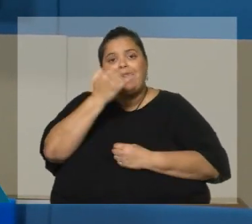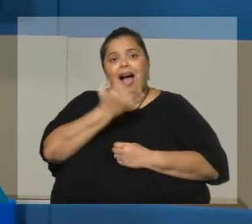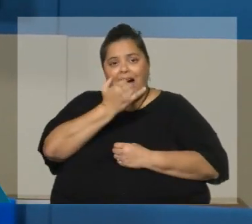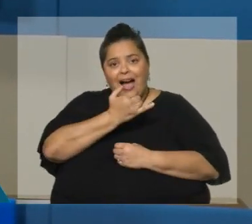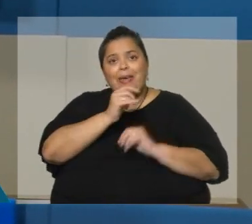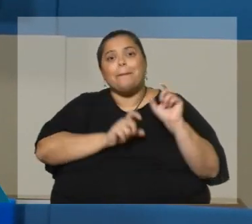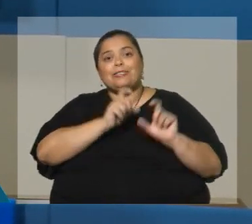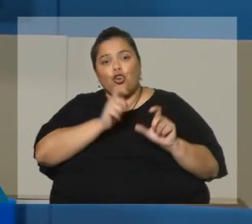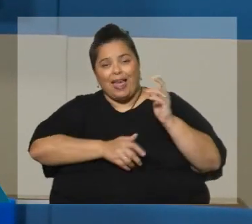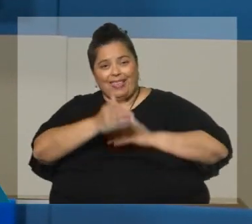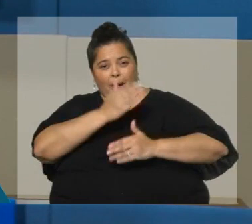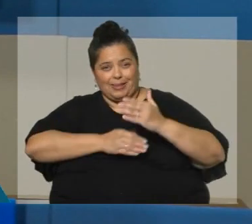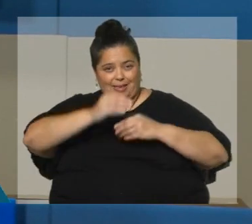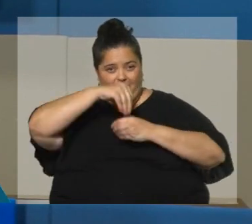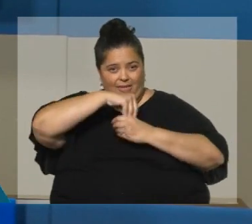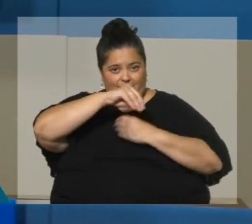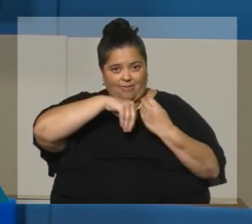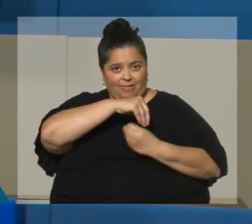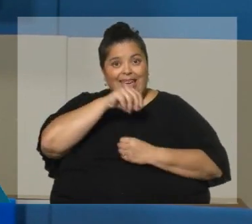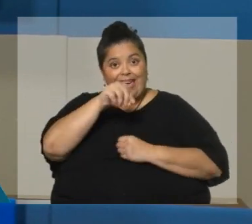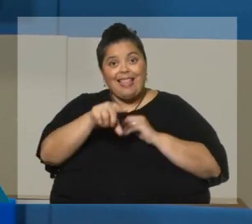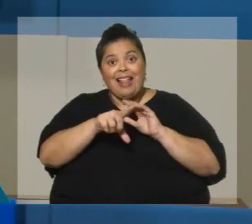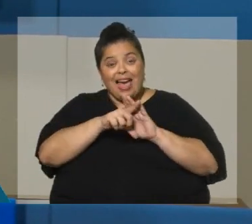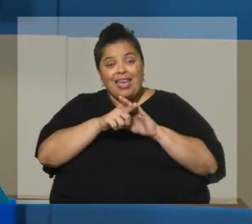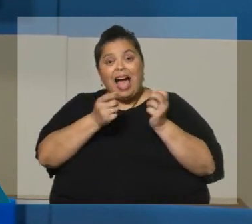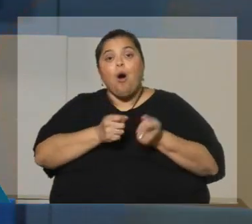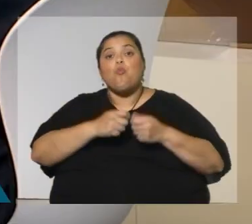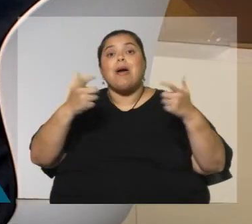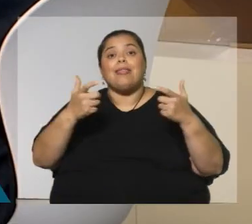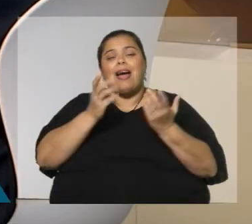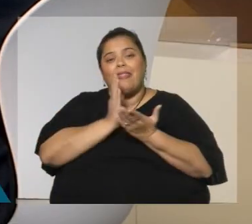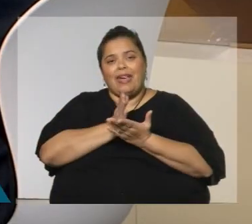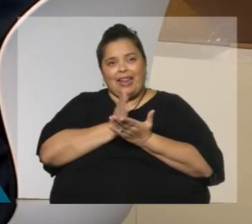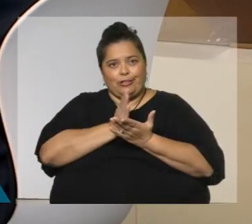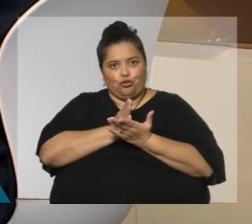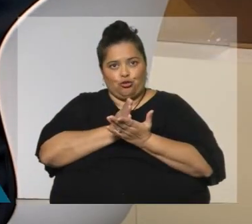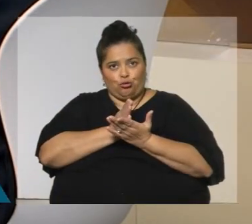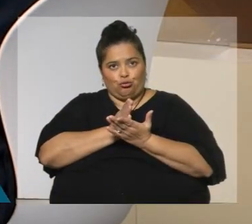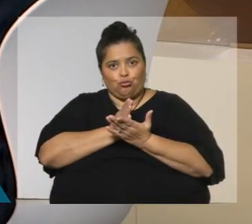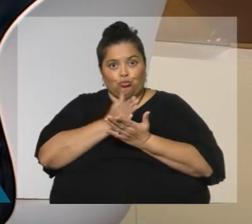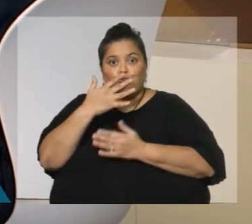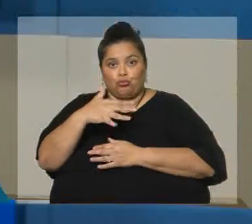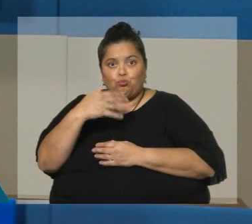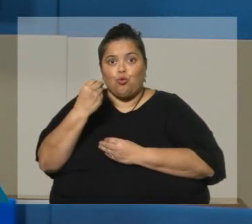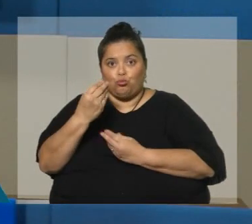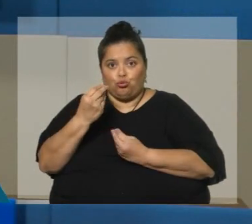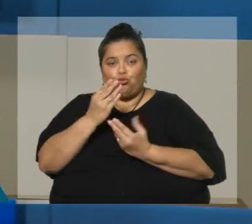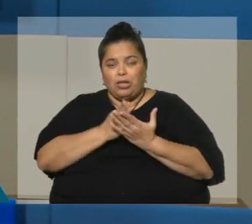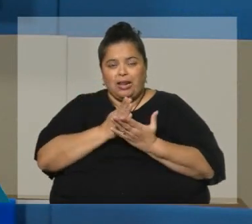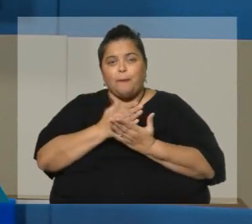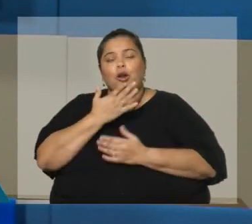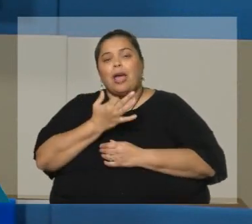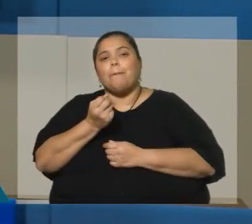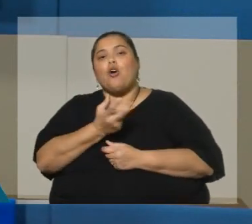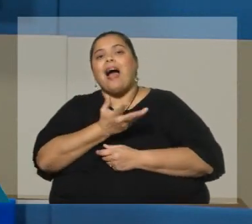en situación de discapacidad, esta ley aumenta los derechos de una manera muy significativa. Primero, el cómputo